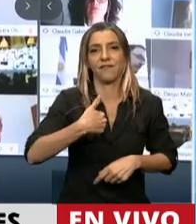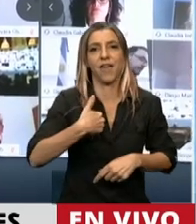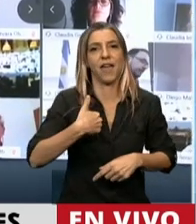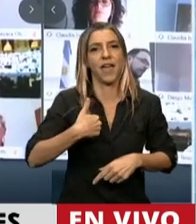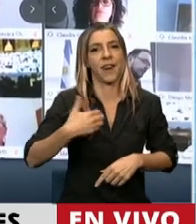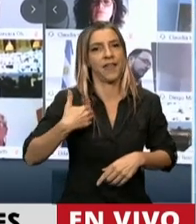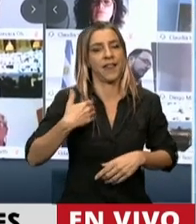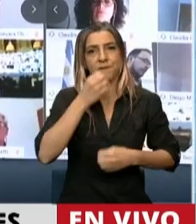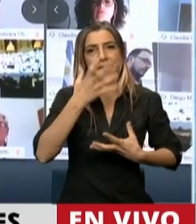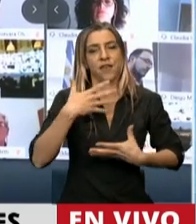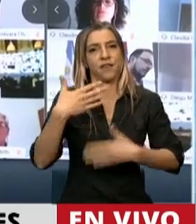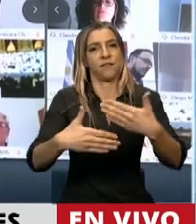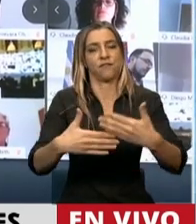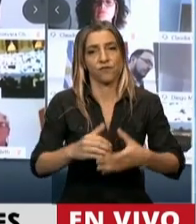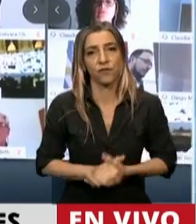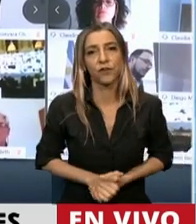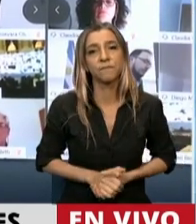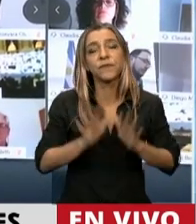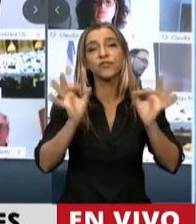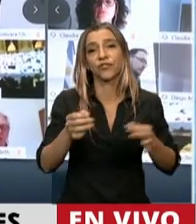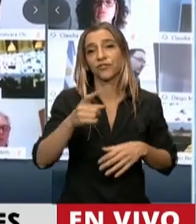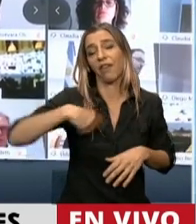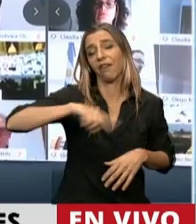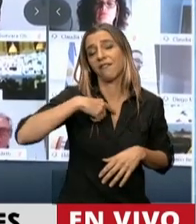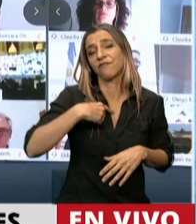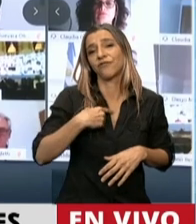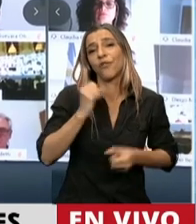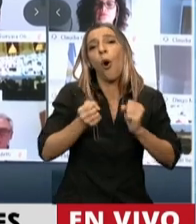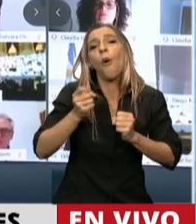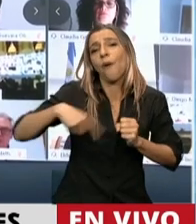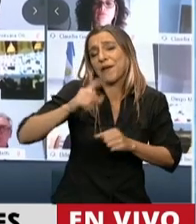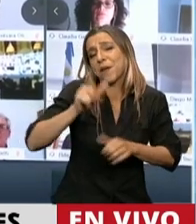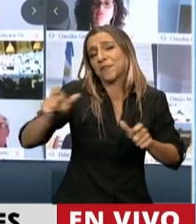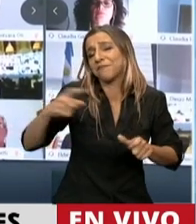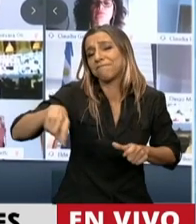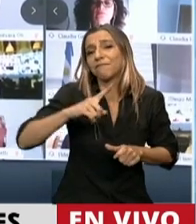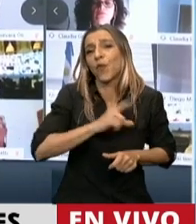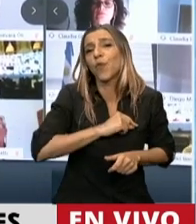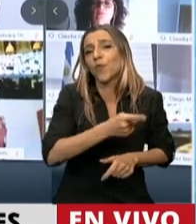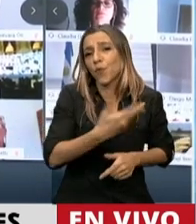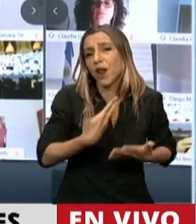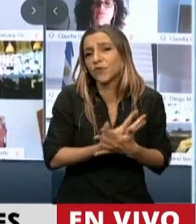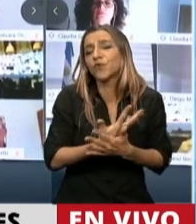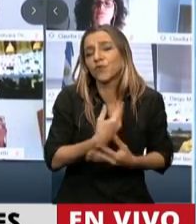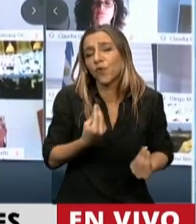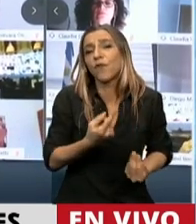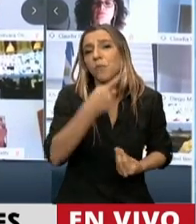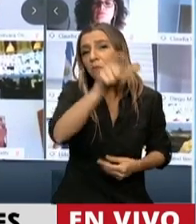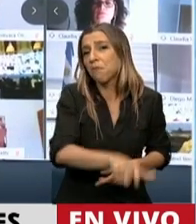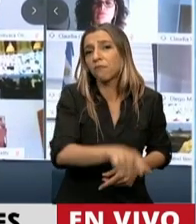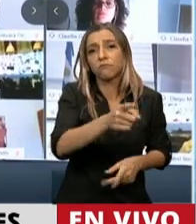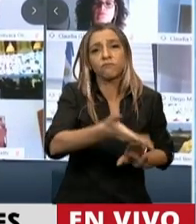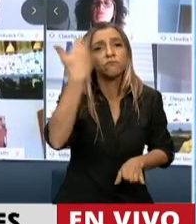sufrir mucho el movimiento obrero de la pérdida de un hombre como Ramón. Un hombre que nació desde abajo,